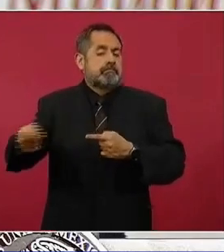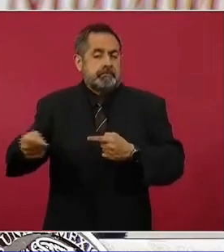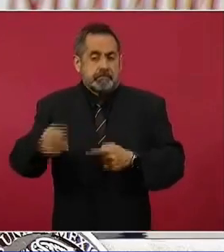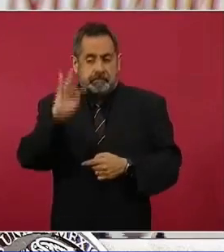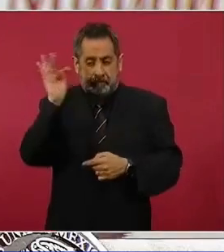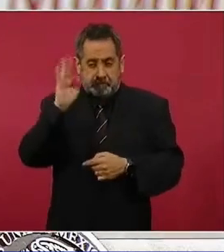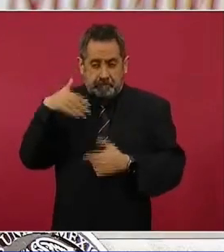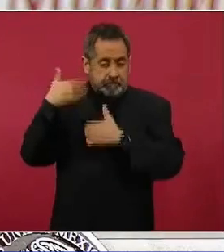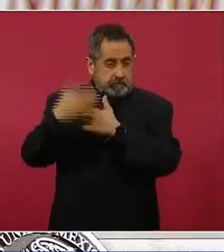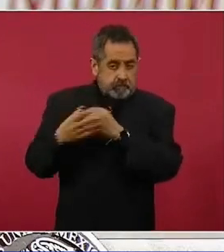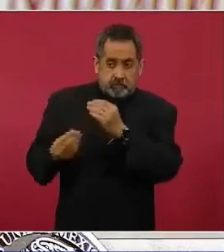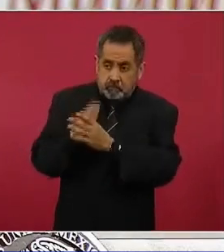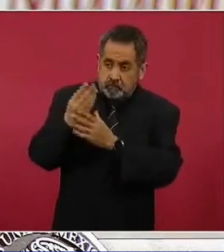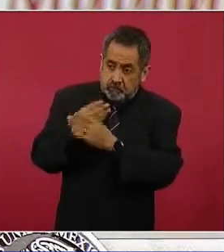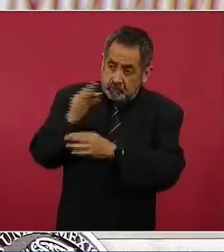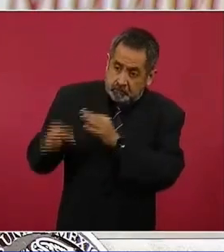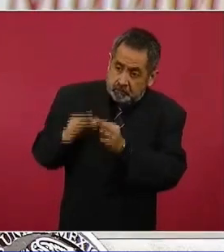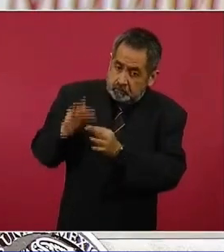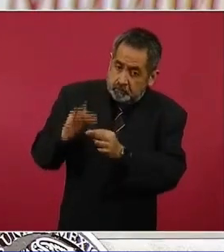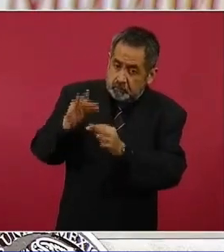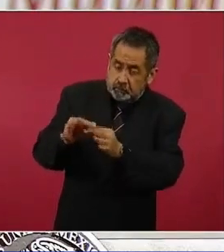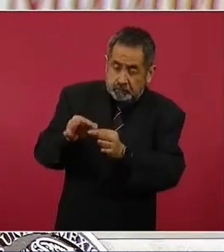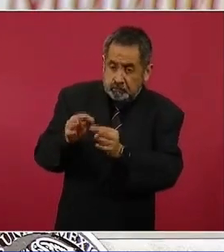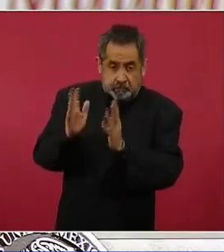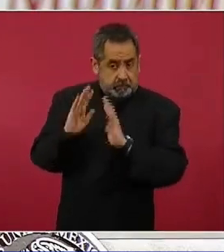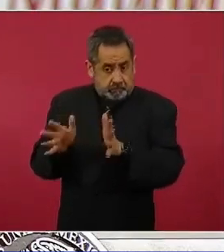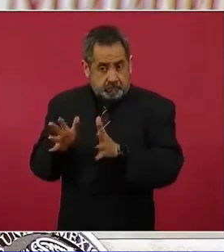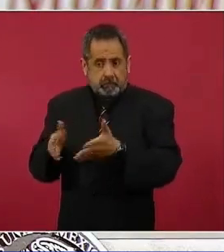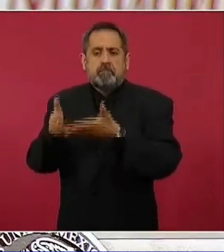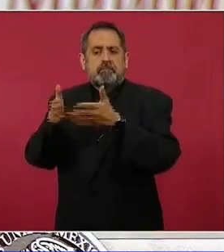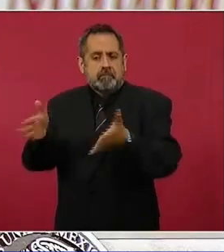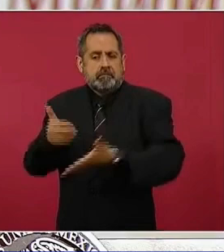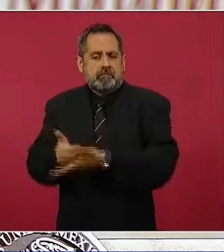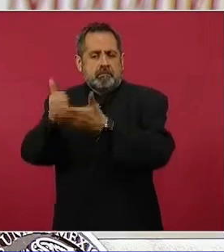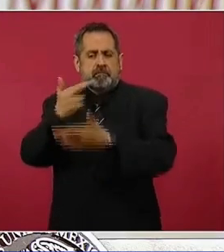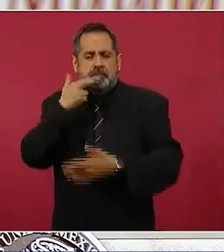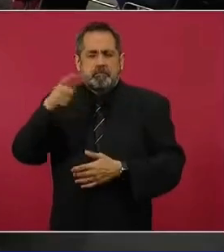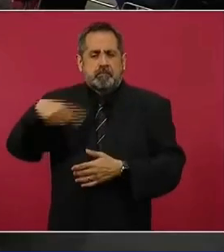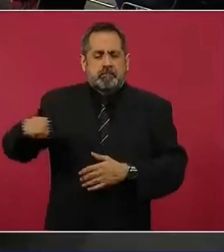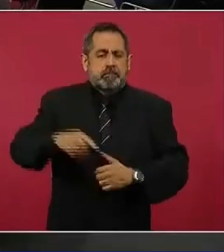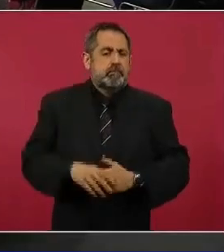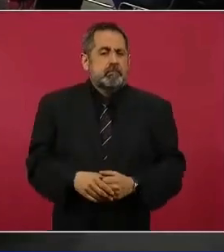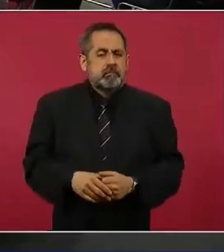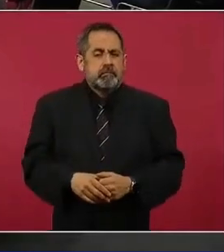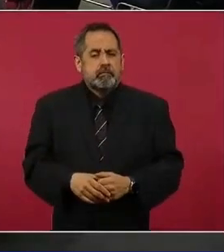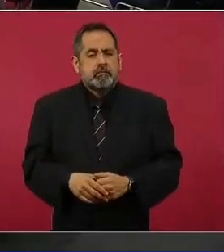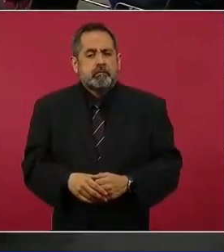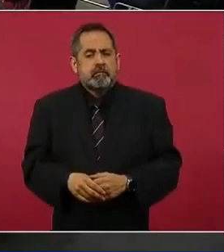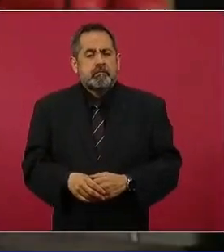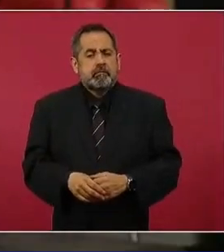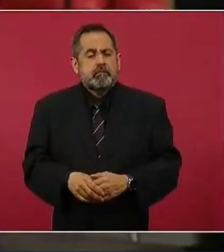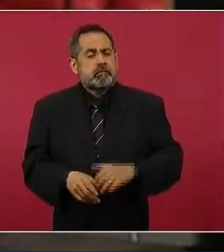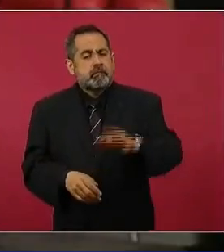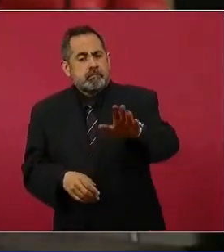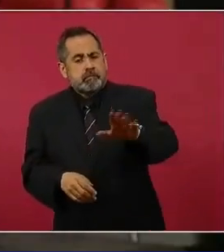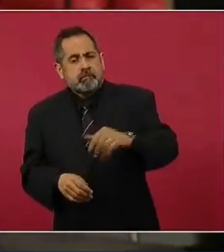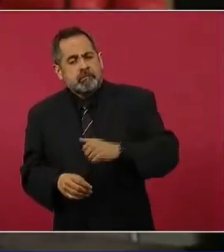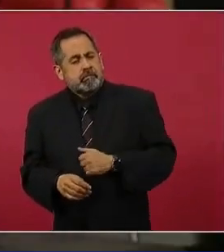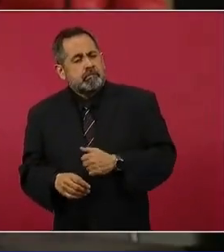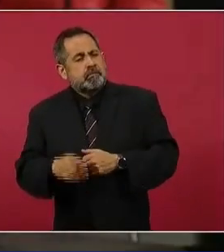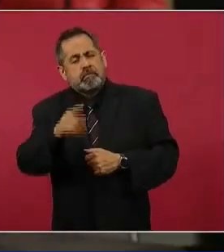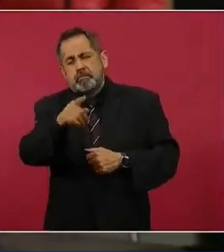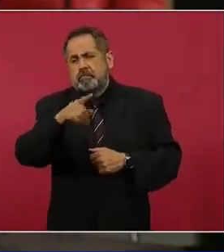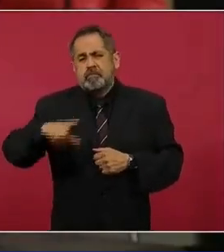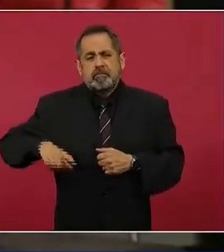a la operación estas obras, pues ayudarán seguramente a la economía. La concesión del Estado, considerando que es una